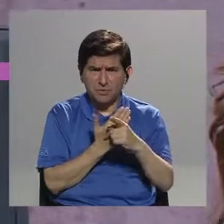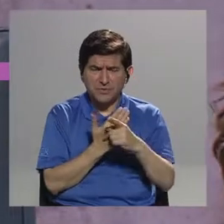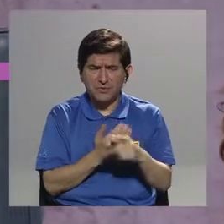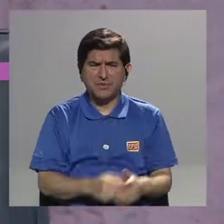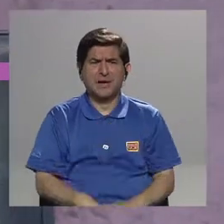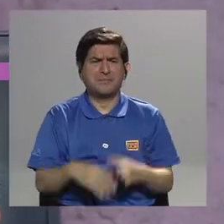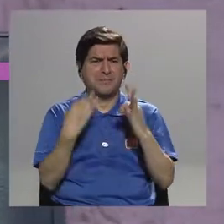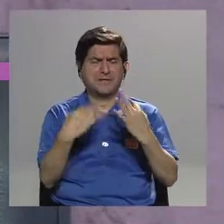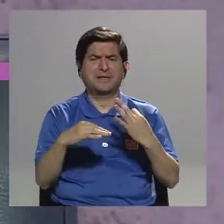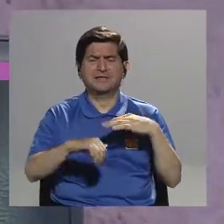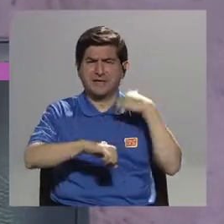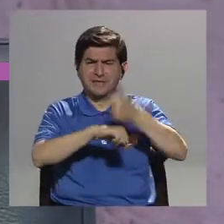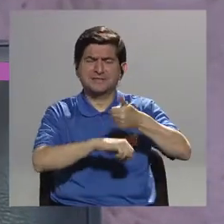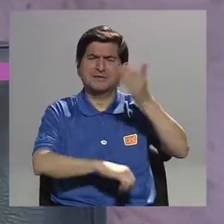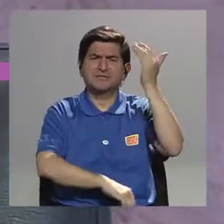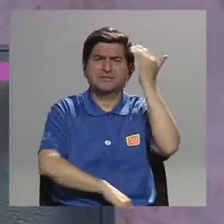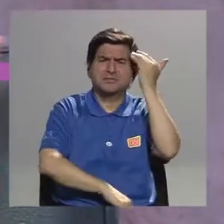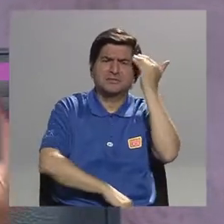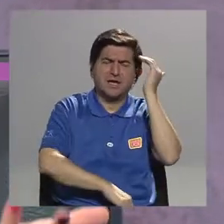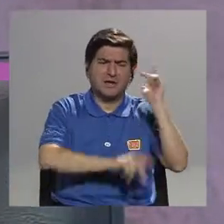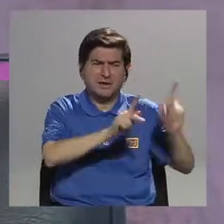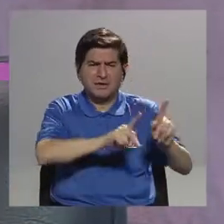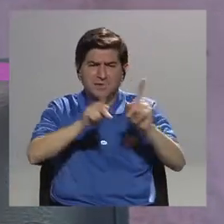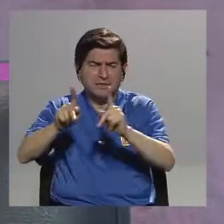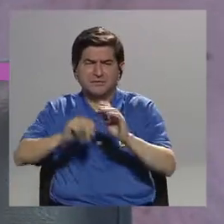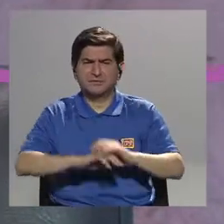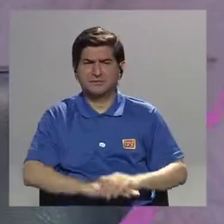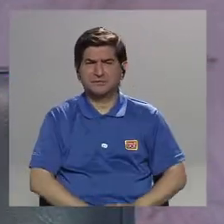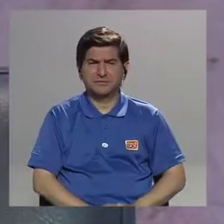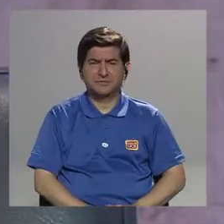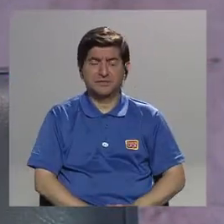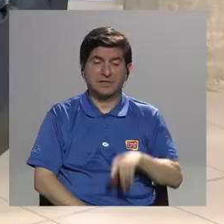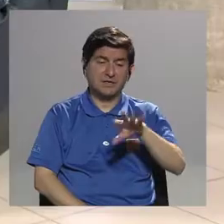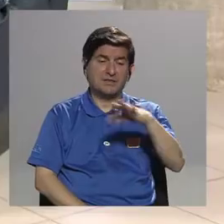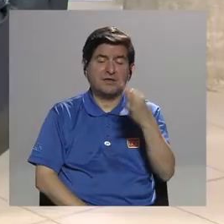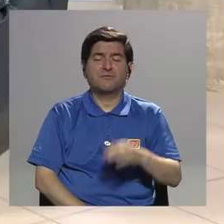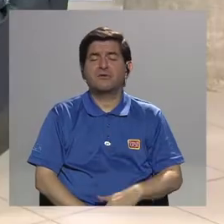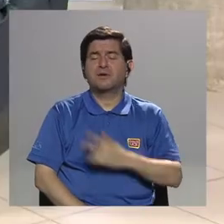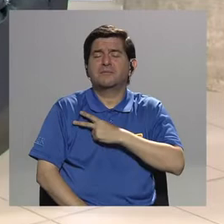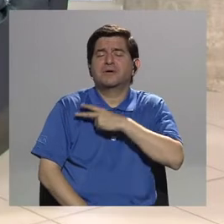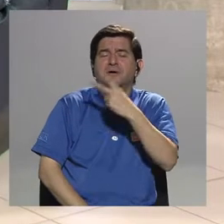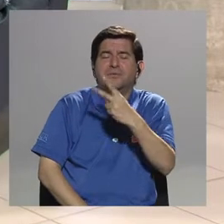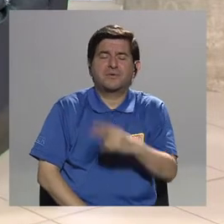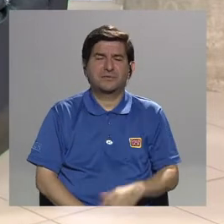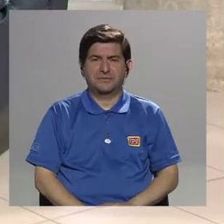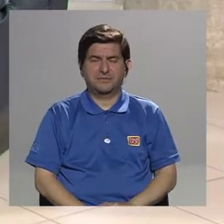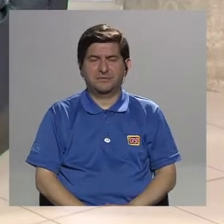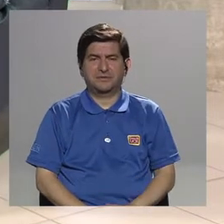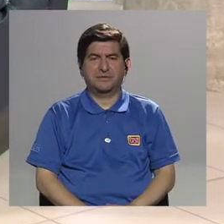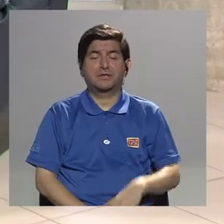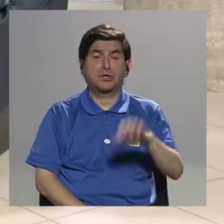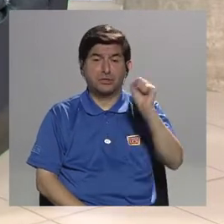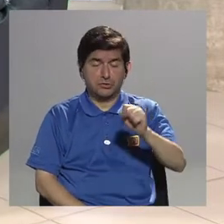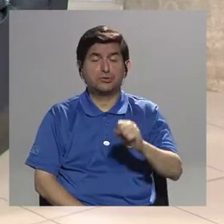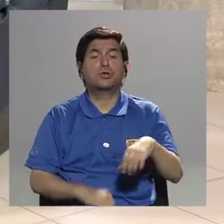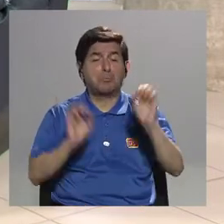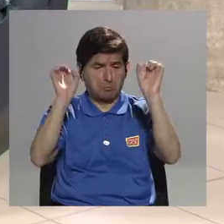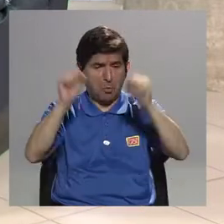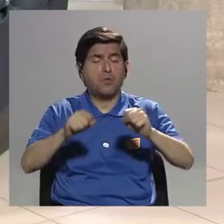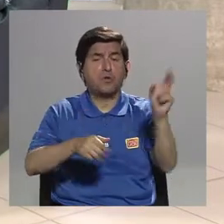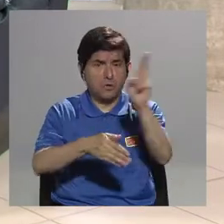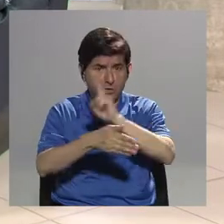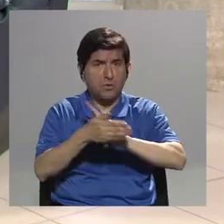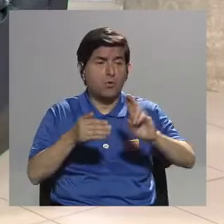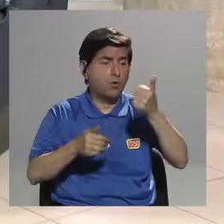conciencia en las personas, altruista, por decirlo así, de donar. Y sí es posible porque hay universidades en otras partes